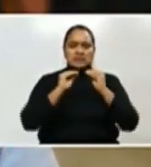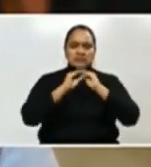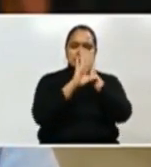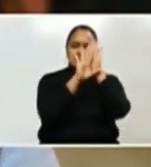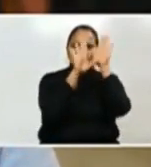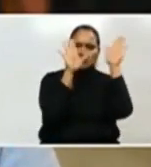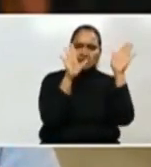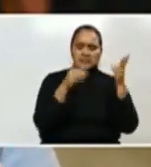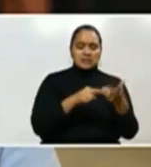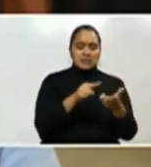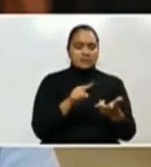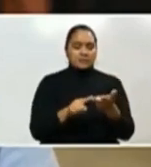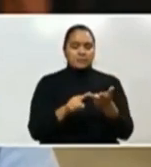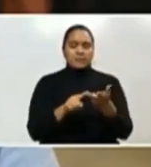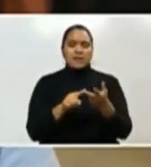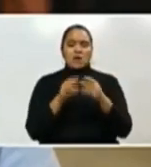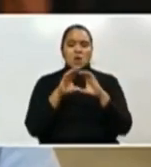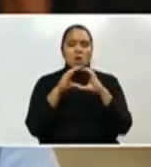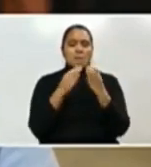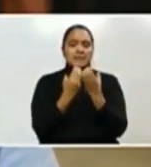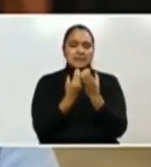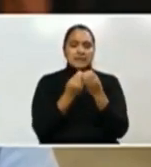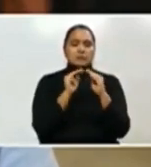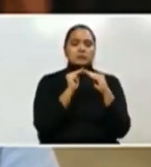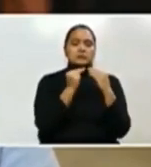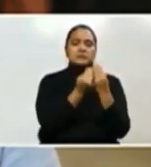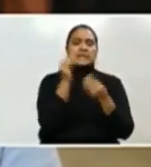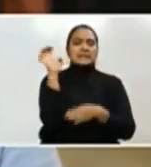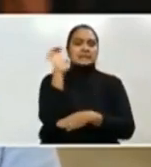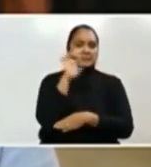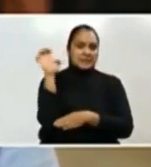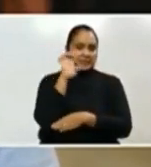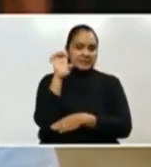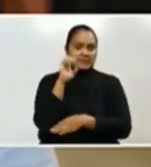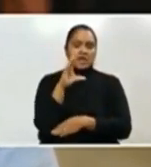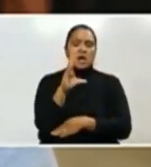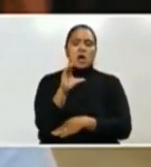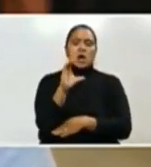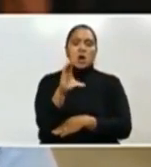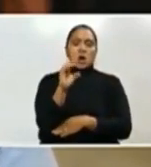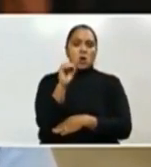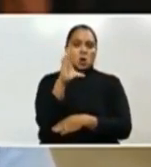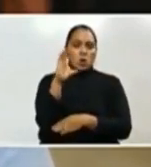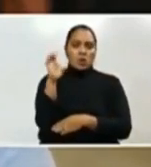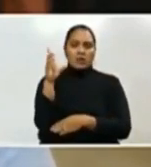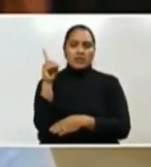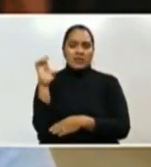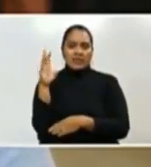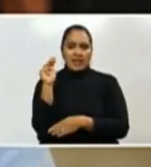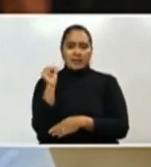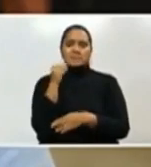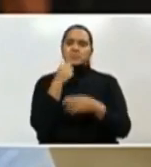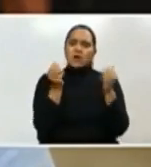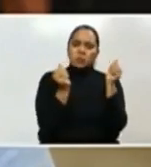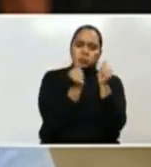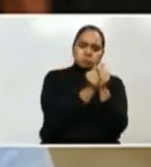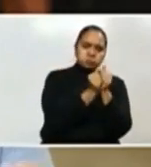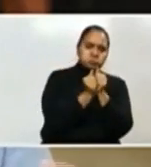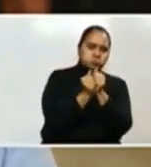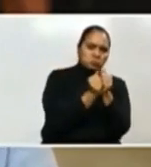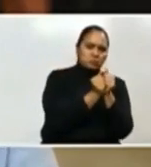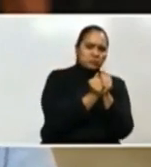transparencia, los comités municipales de emergencia, deben hacerse acompañar de ellos porque